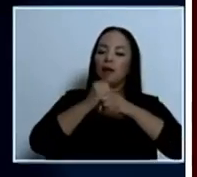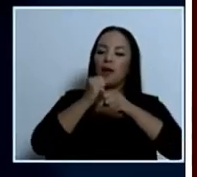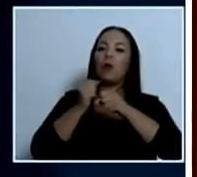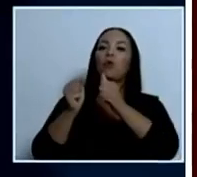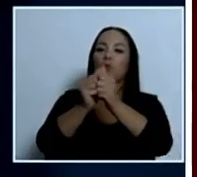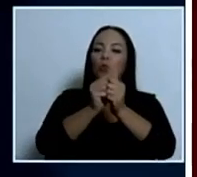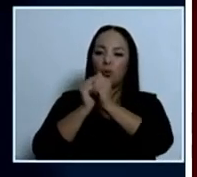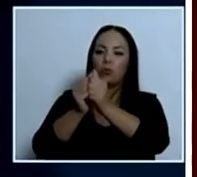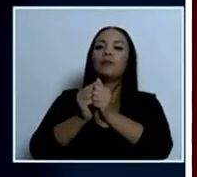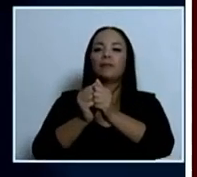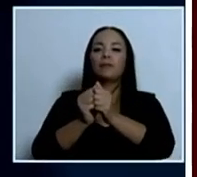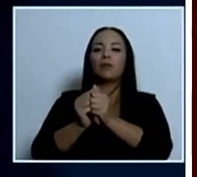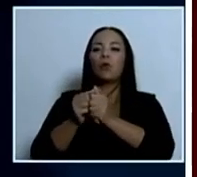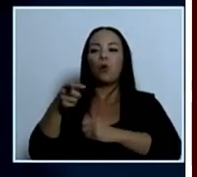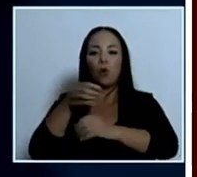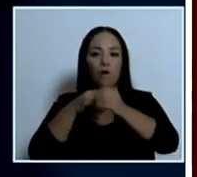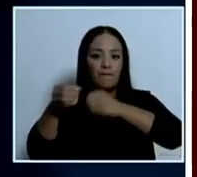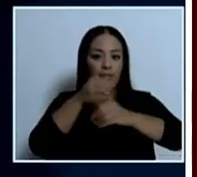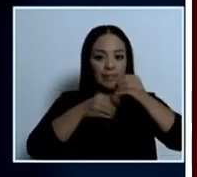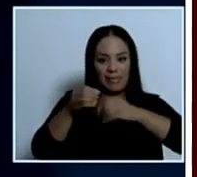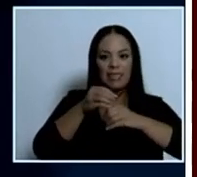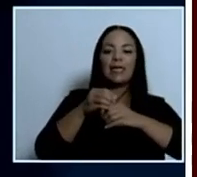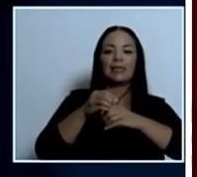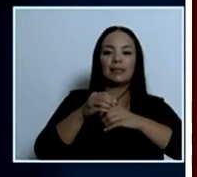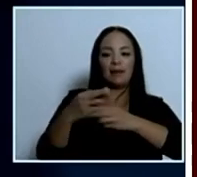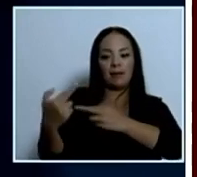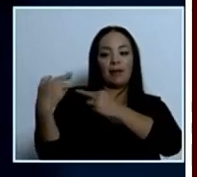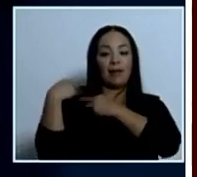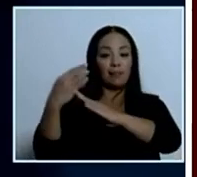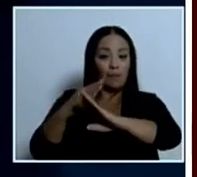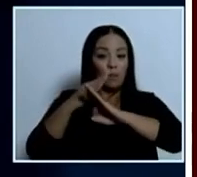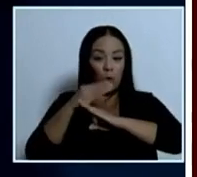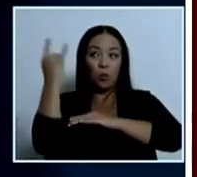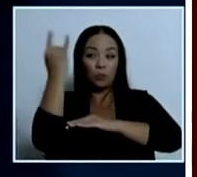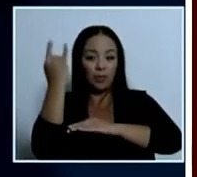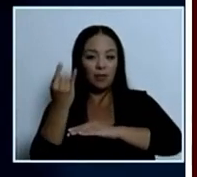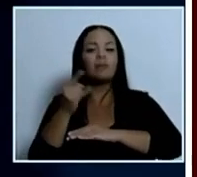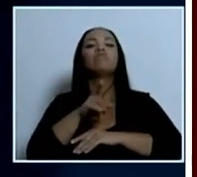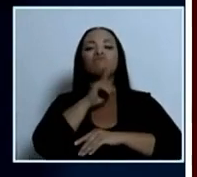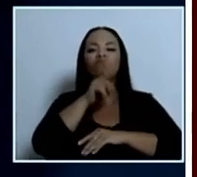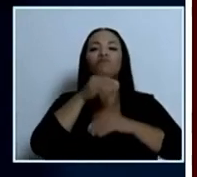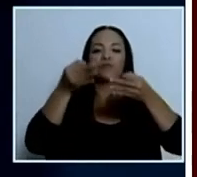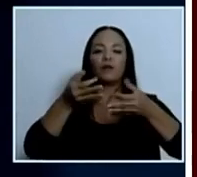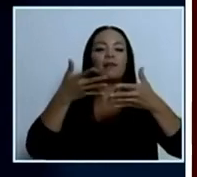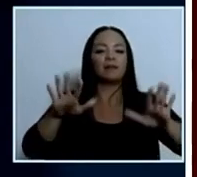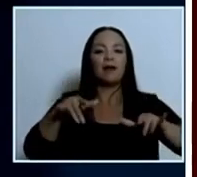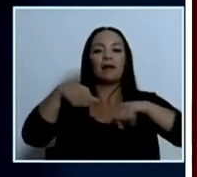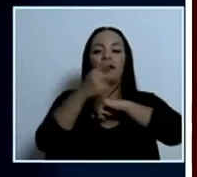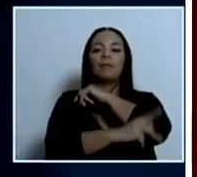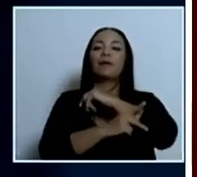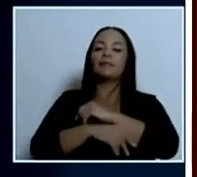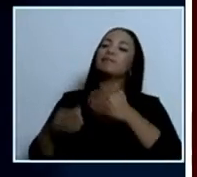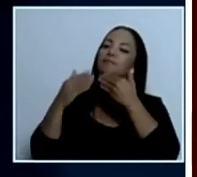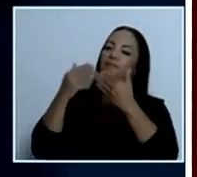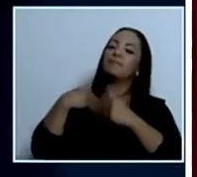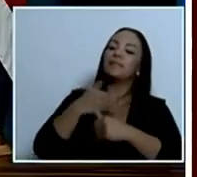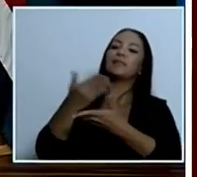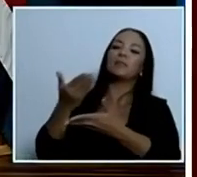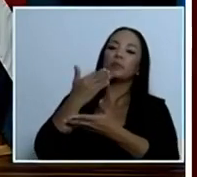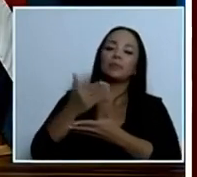con las operadoras y con el equipo encargado del bloqueo es una realidad a nivel nacional muchas gracias ministro